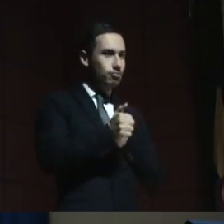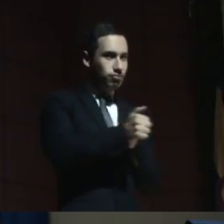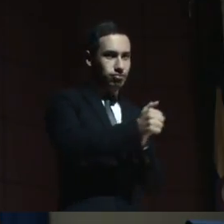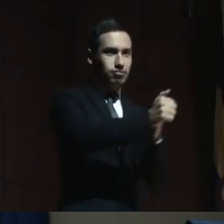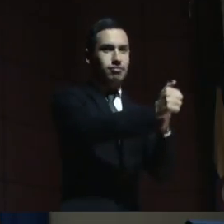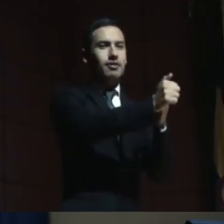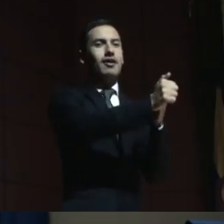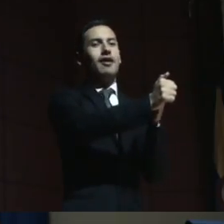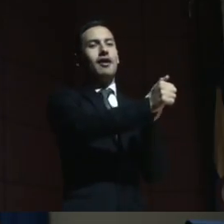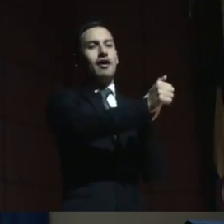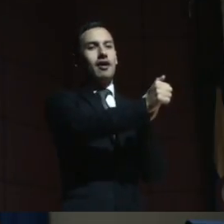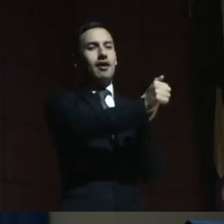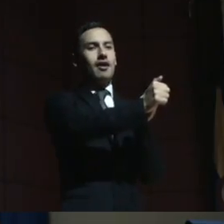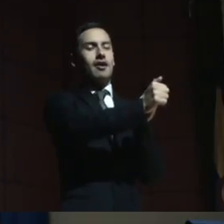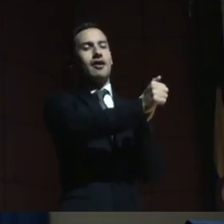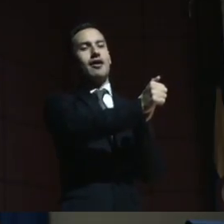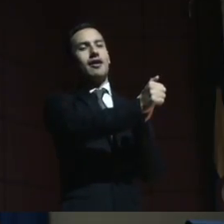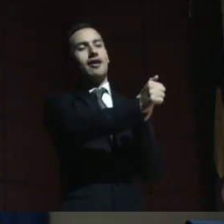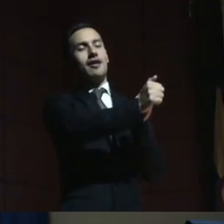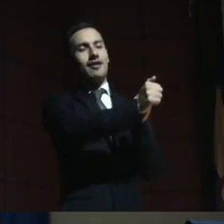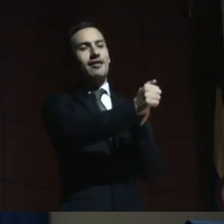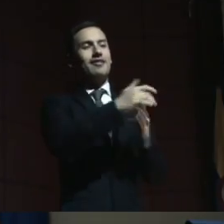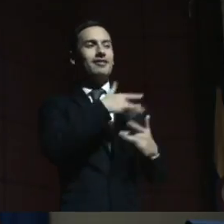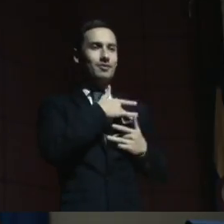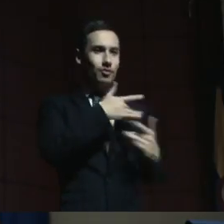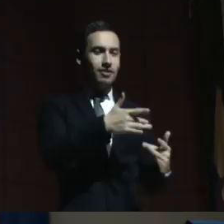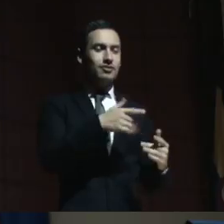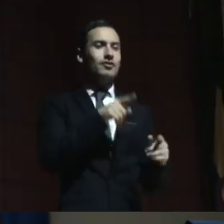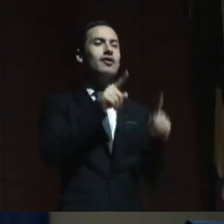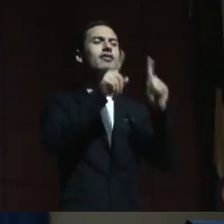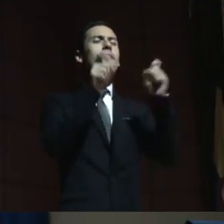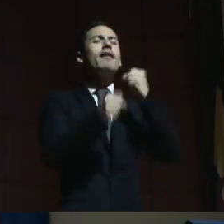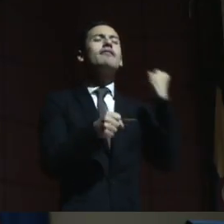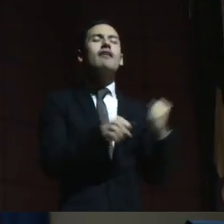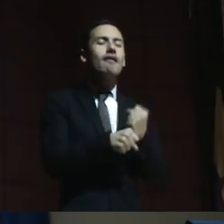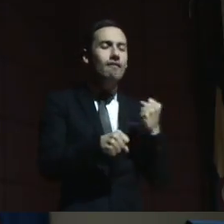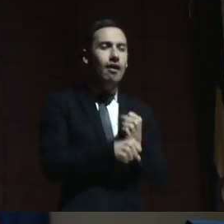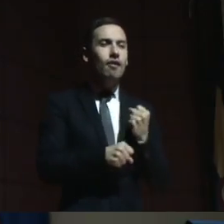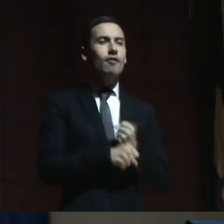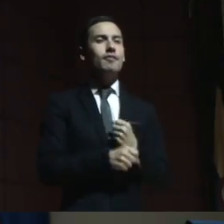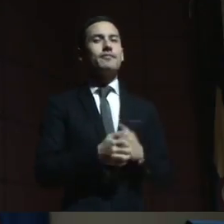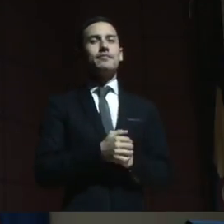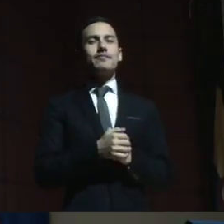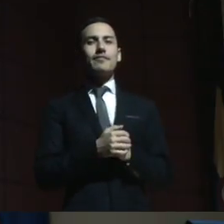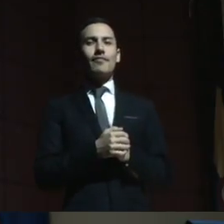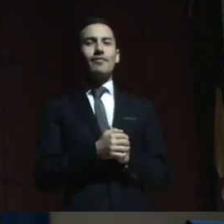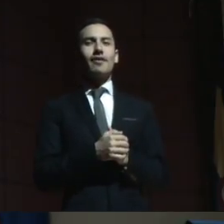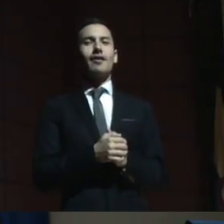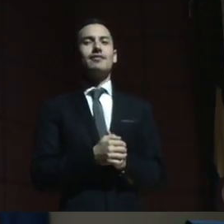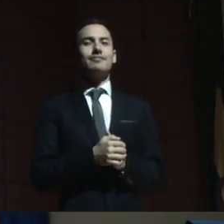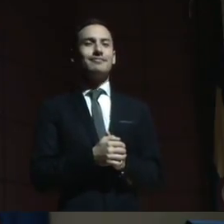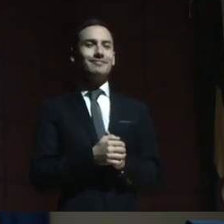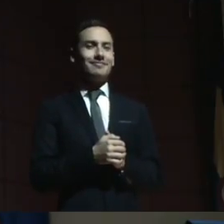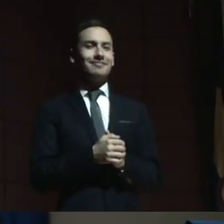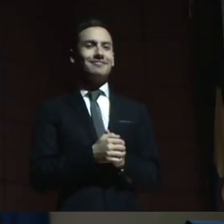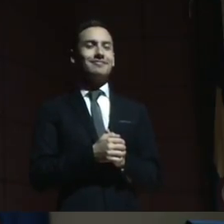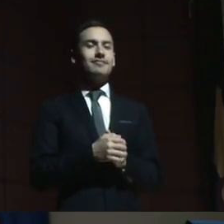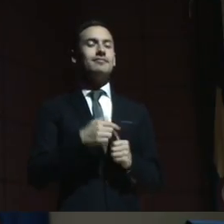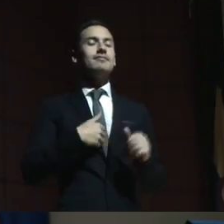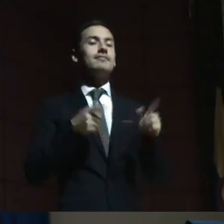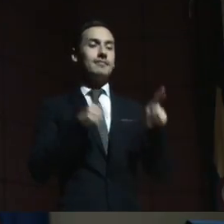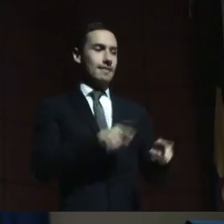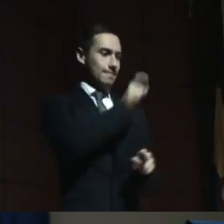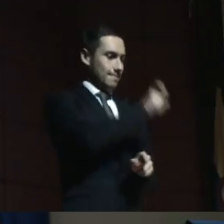es muy dispuesto para todo lo que tiene que ver con su trabajo. Y Álvaro participa también con